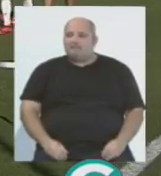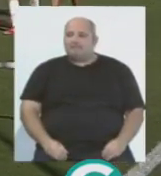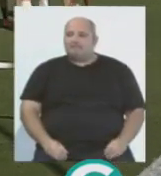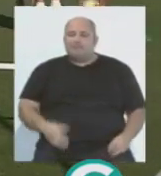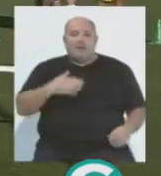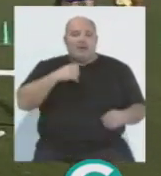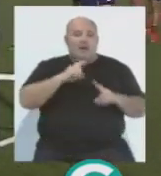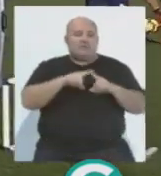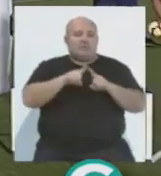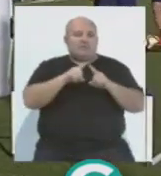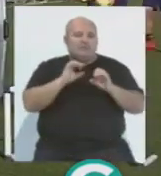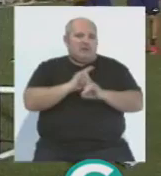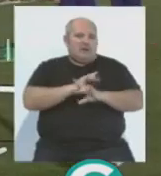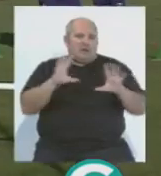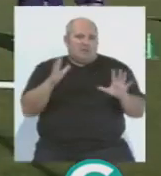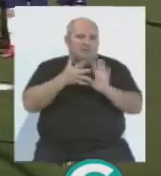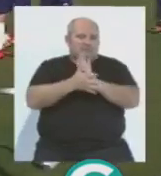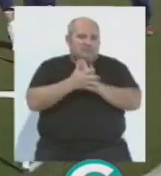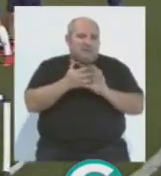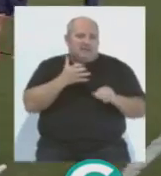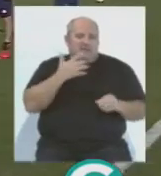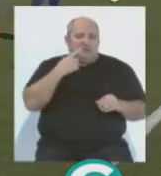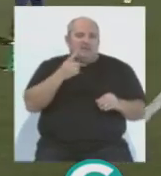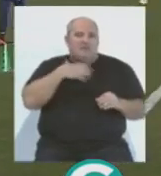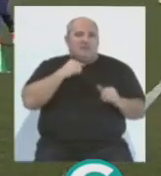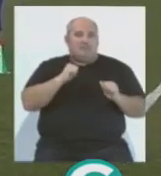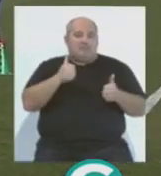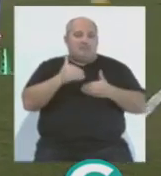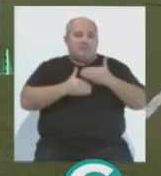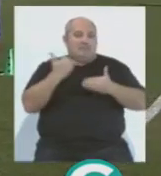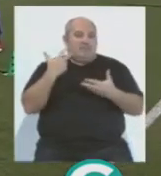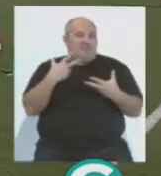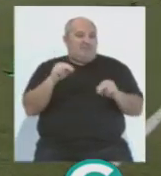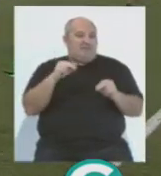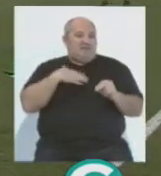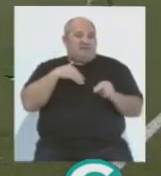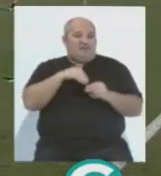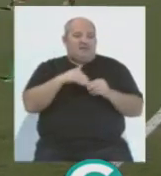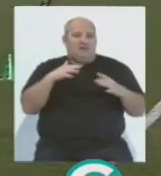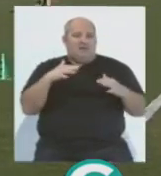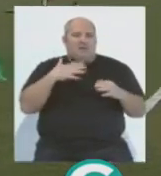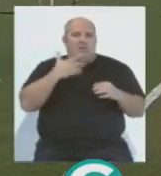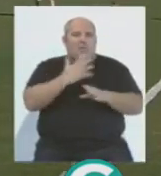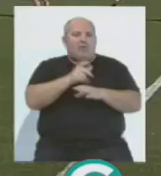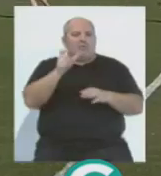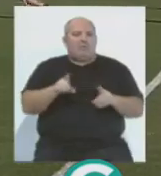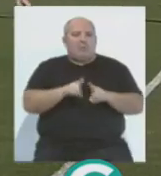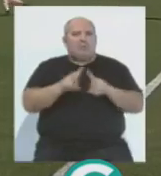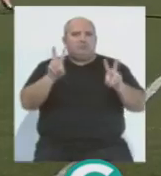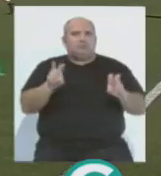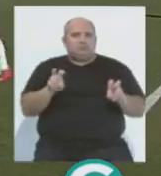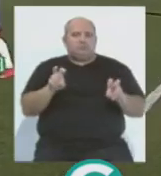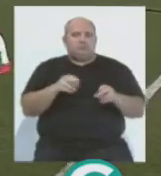Y Ale Fernández, indiscutiblemente, lo decía Álvaro Cerbero una vez finalizado el encuentro que es un jugador de